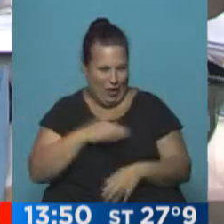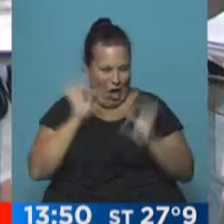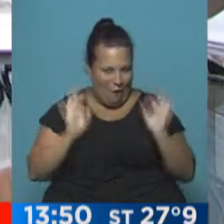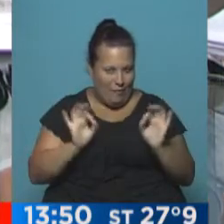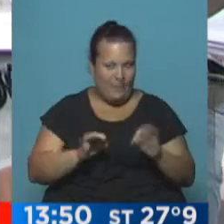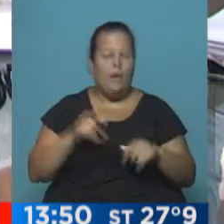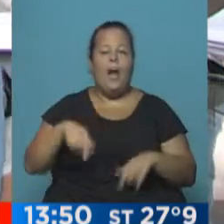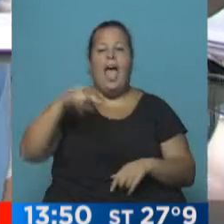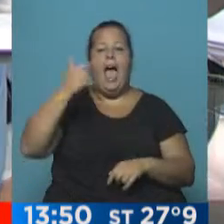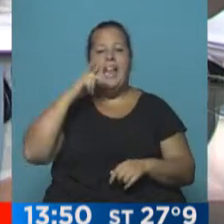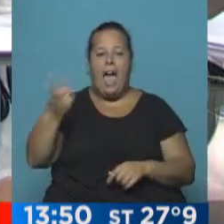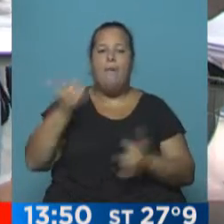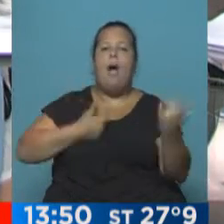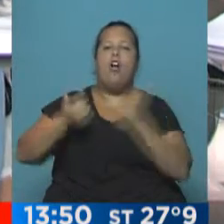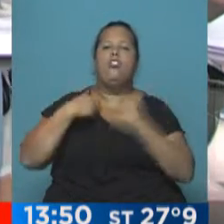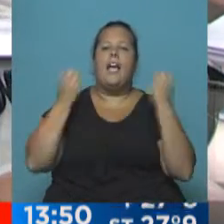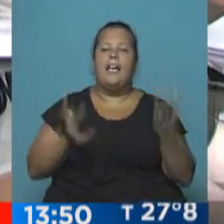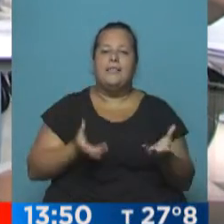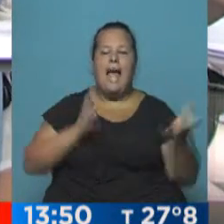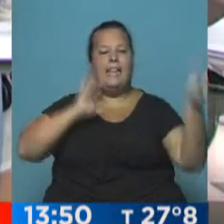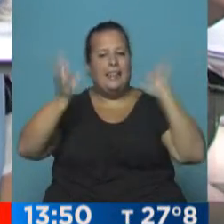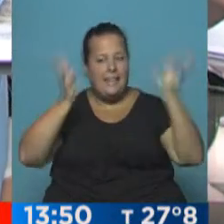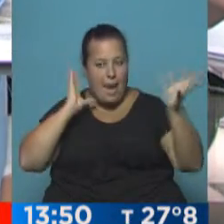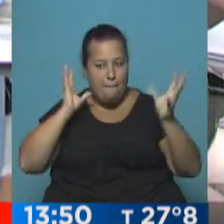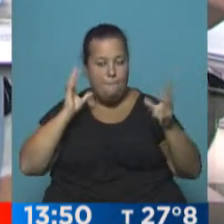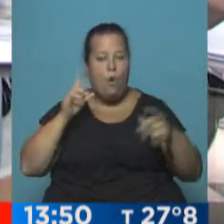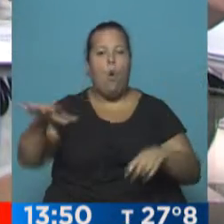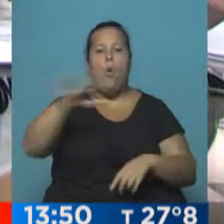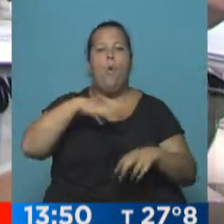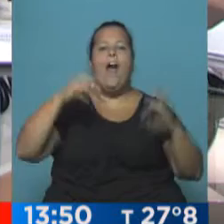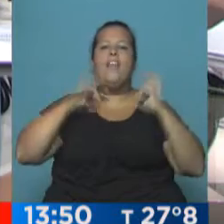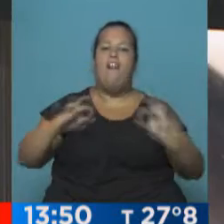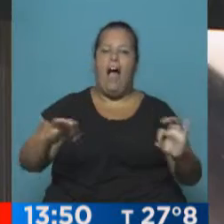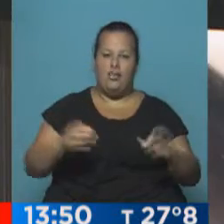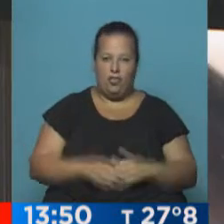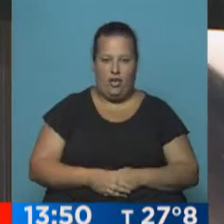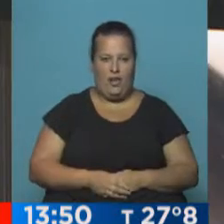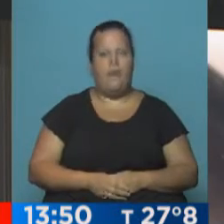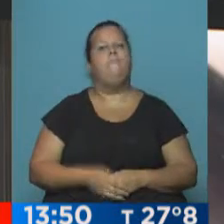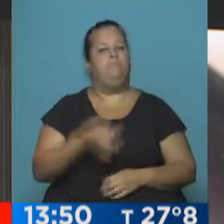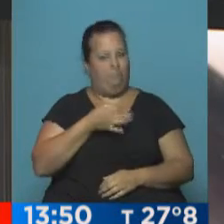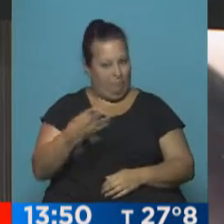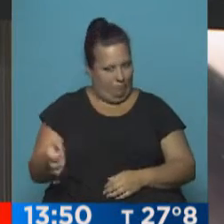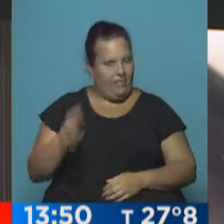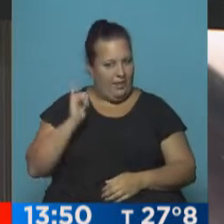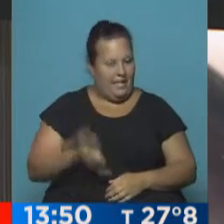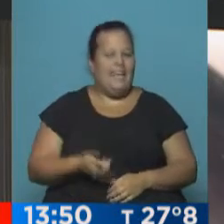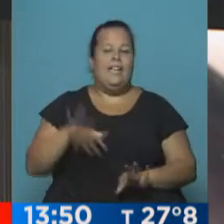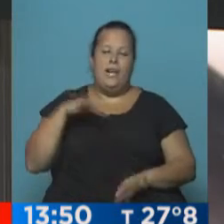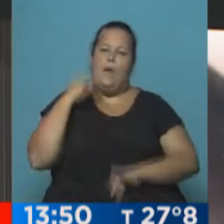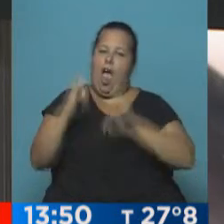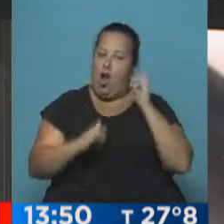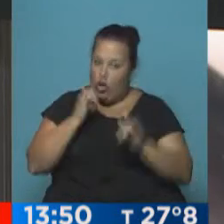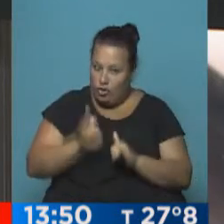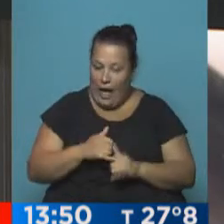Bueno, y está Nadia. Bueno, para contarnos cómo va a estar el tiempo en los lugares turísticos. Así es, efectivamente, es más, les quiero